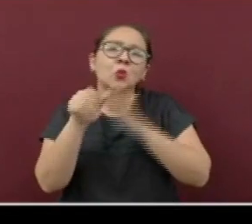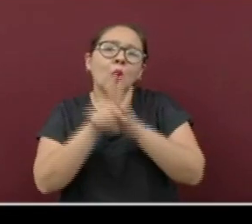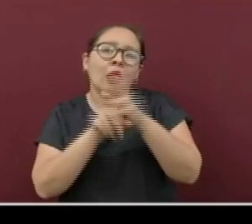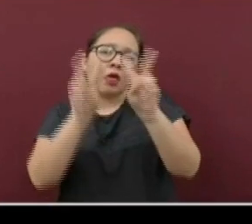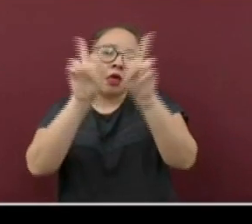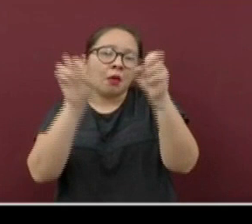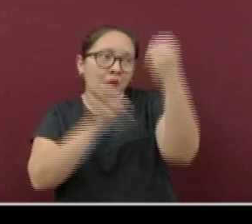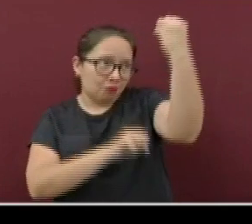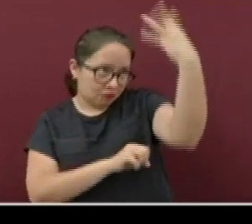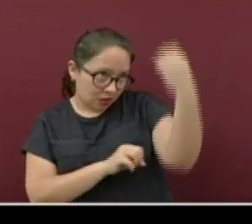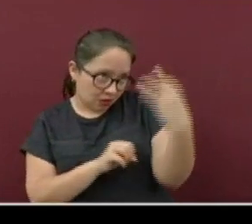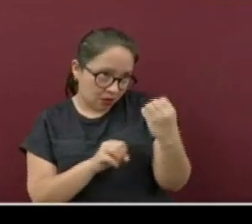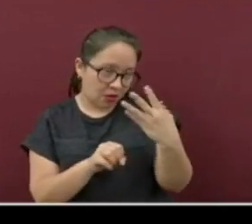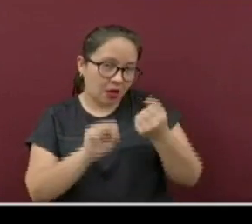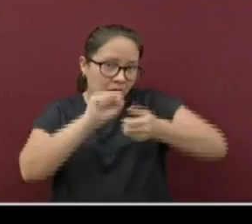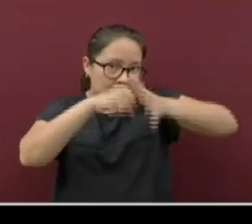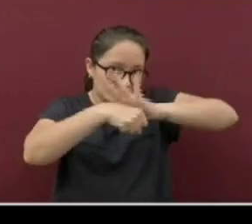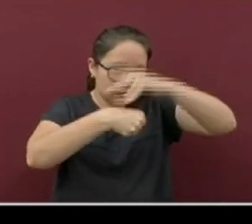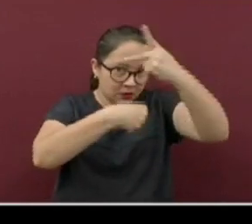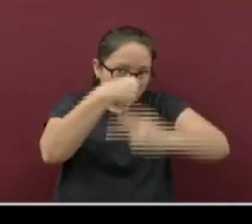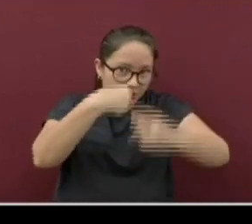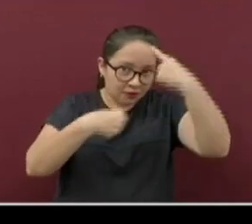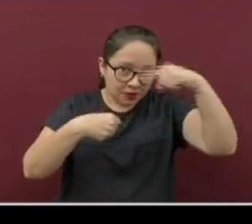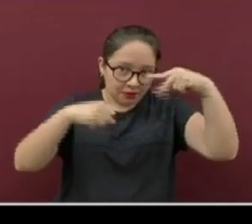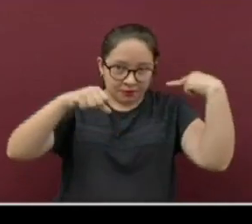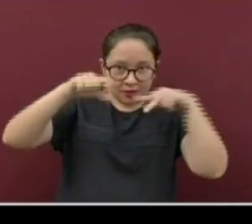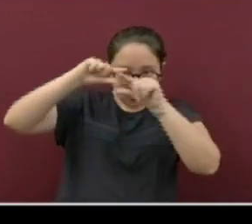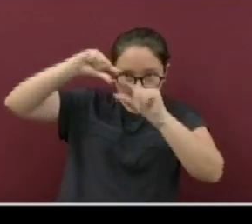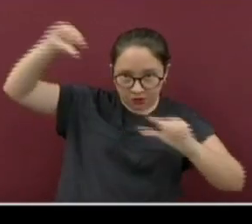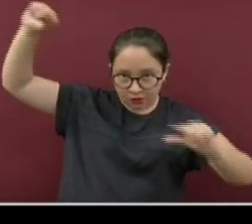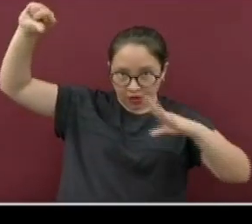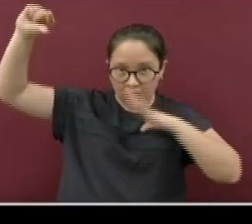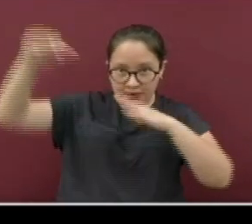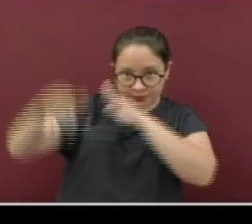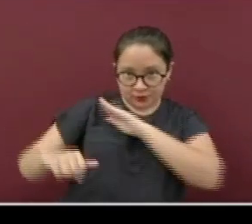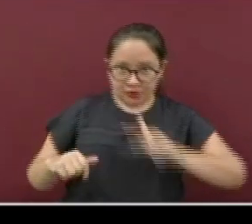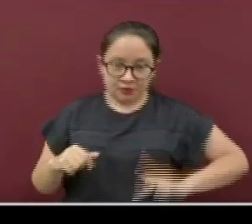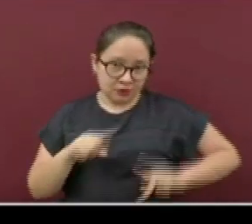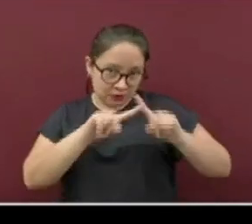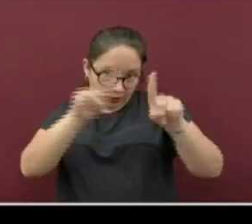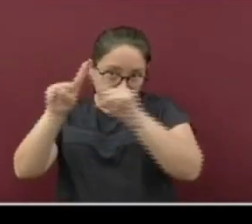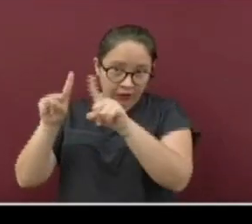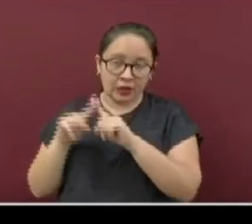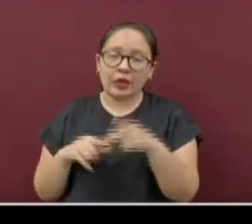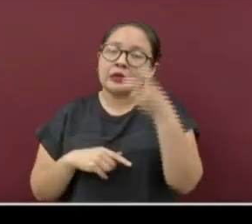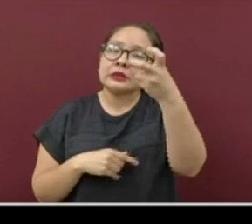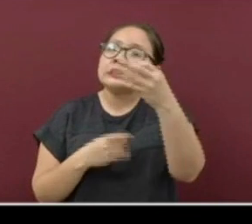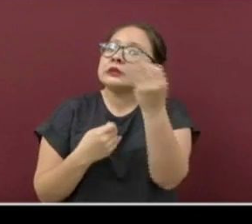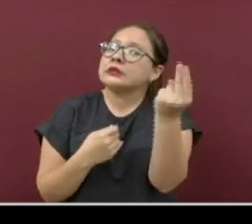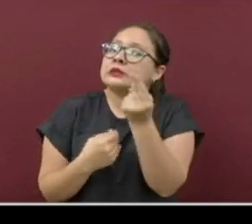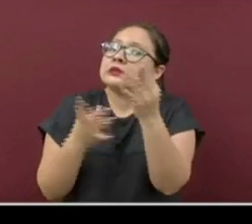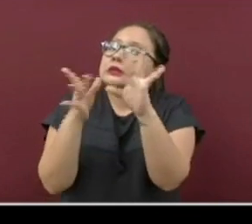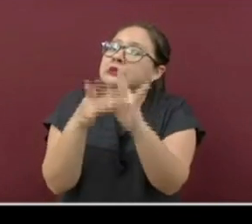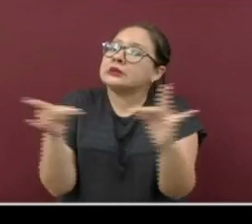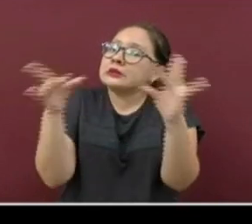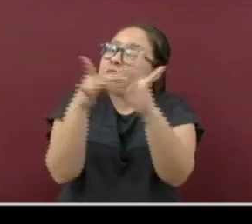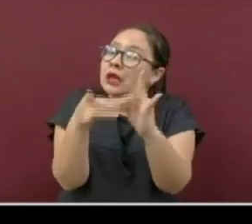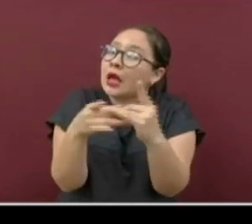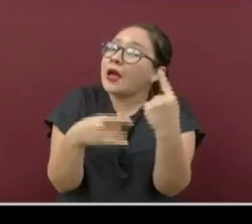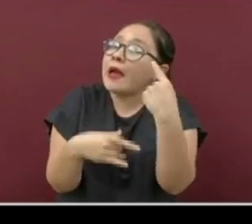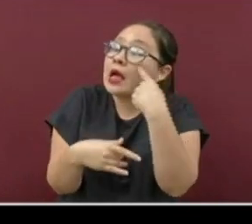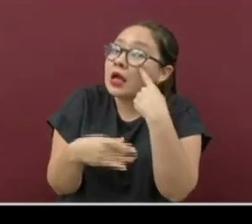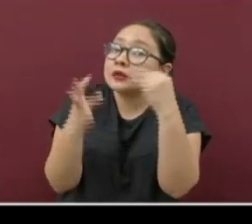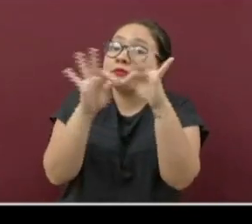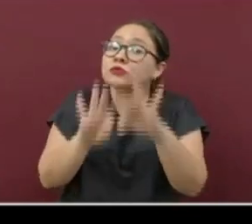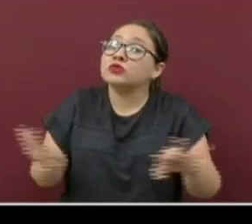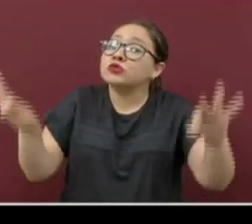riesgo para la transmisión de COVID-19 en la entidad a nivel municipal. Y sobre eso reiteramos que es importante llevar a